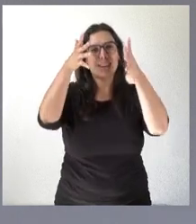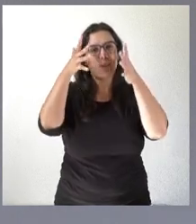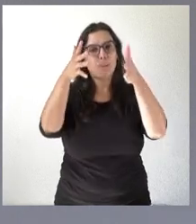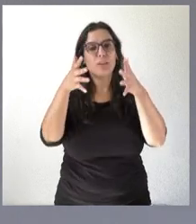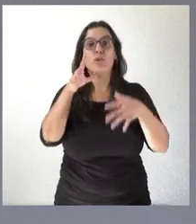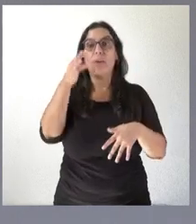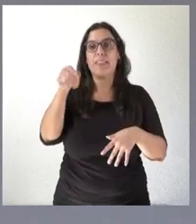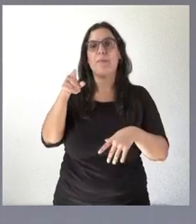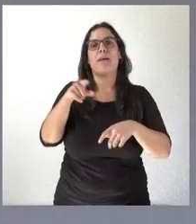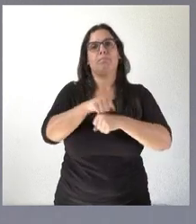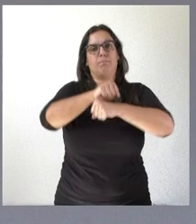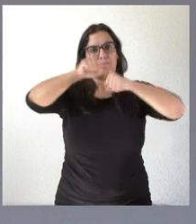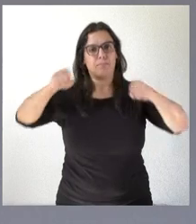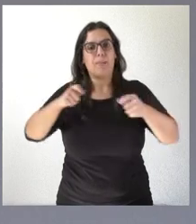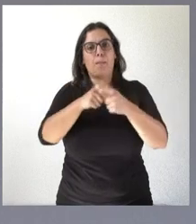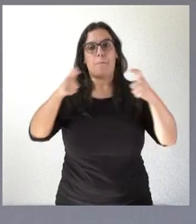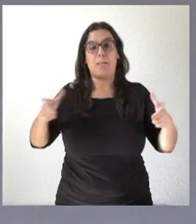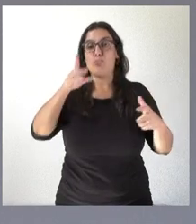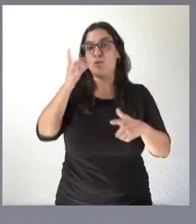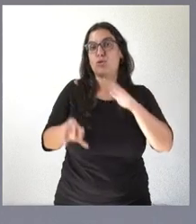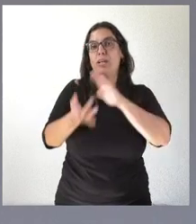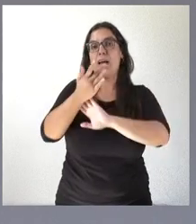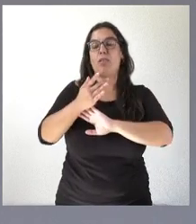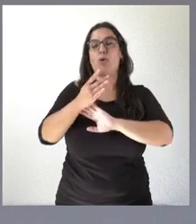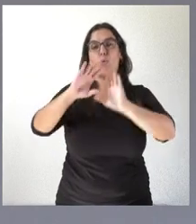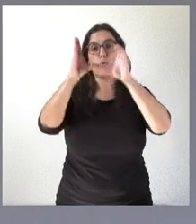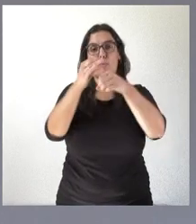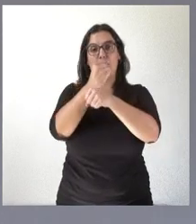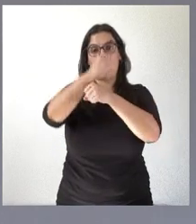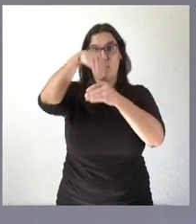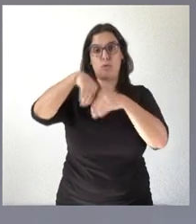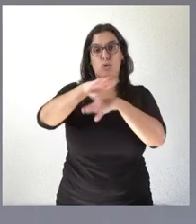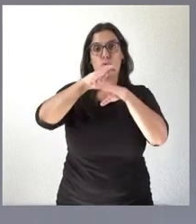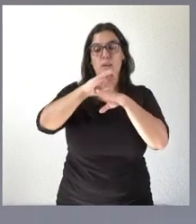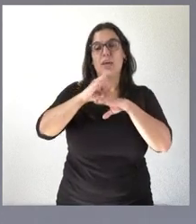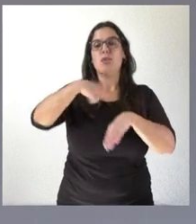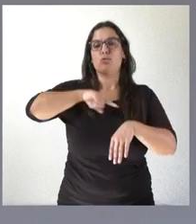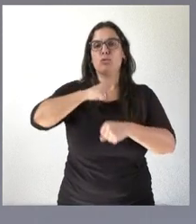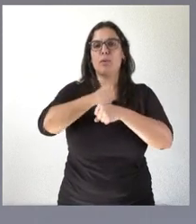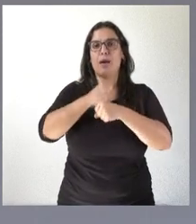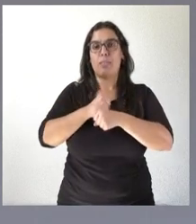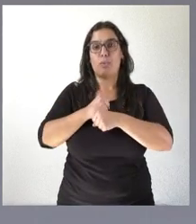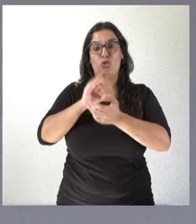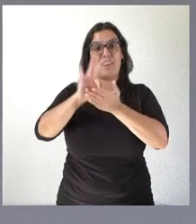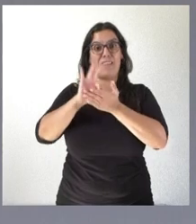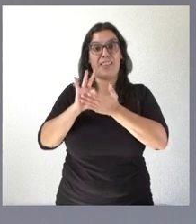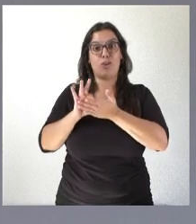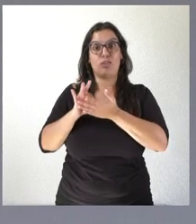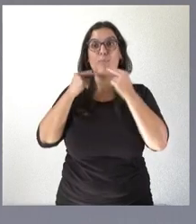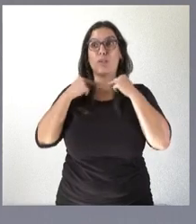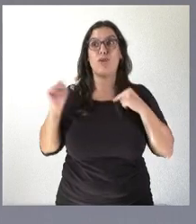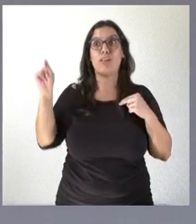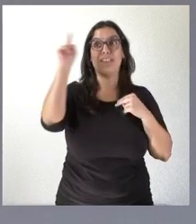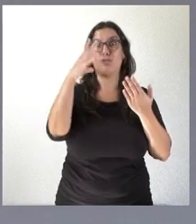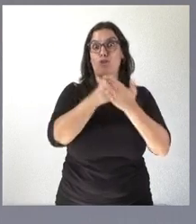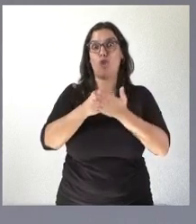reforzar hemos creado un subgrupo de trabajo en la consejería estamos trabajando con todos los SAN del conjunto de las diputaciones